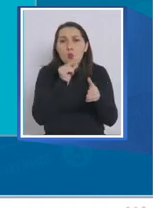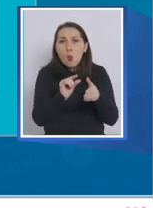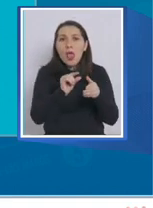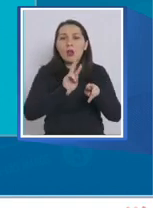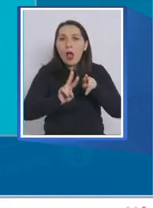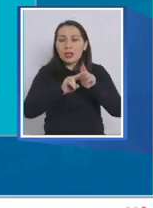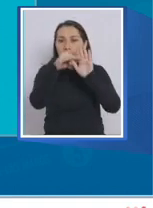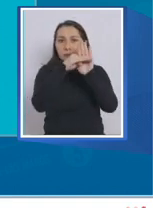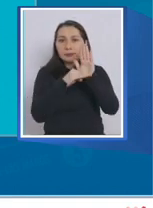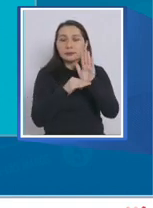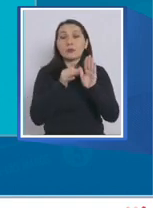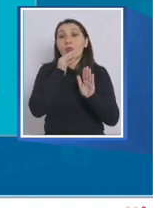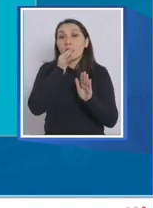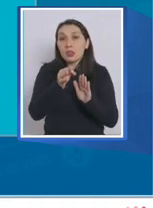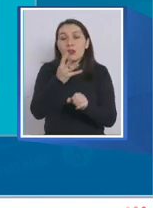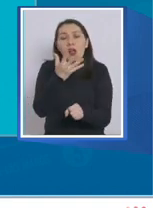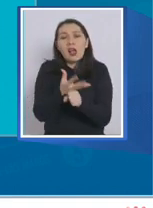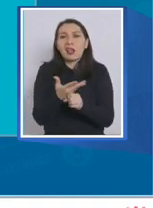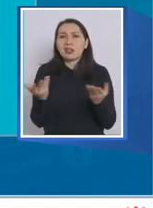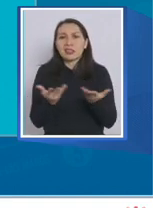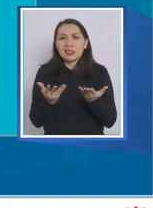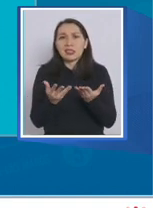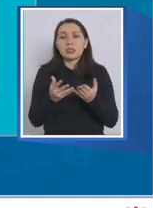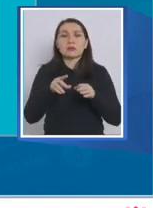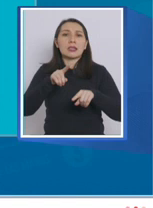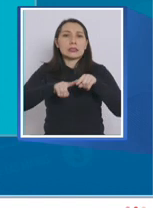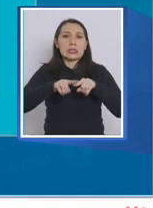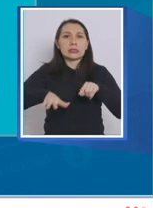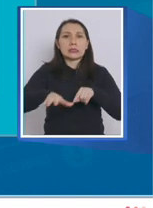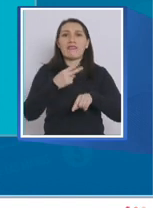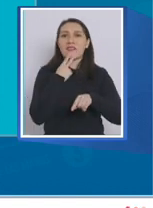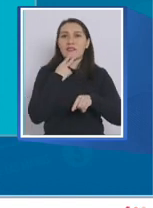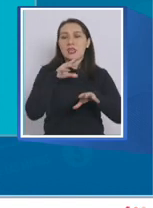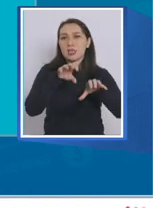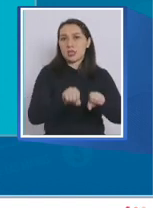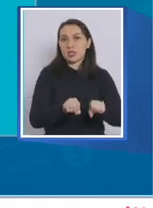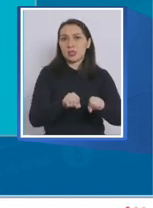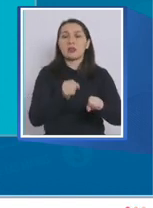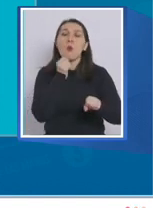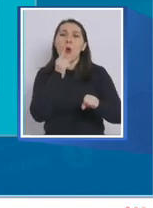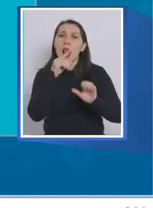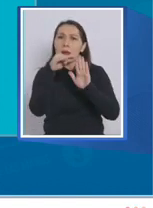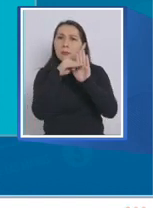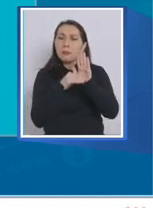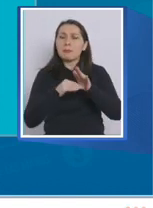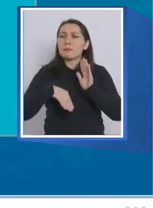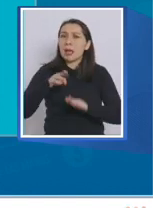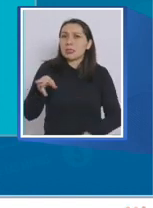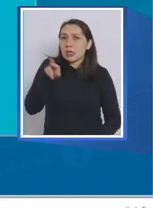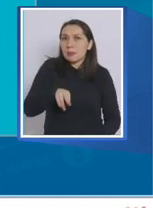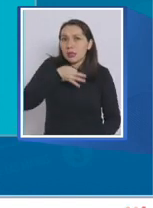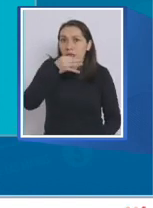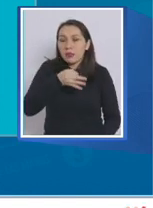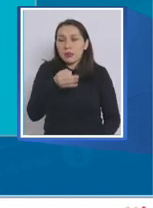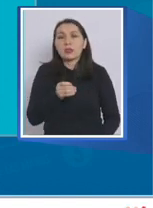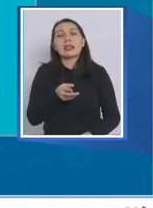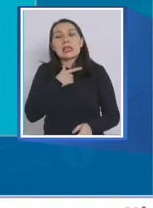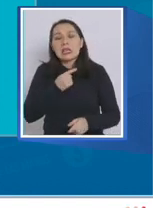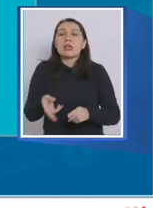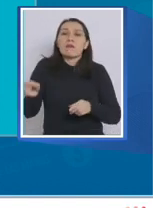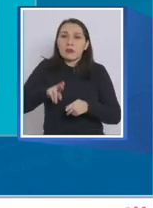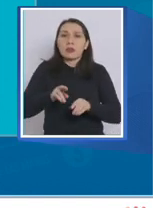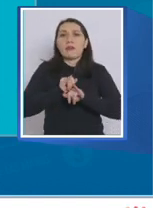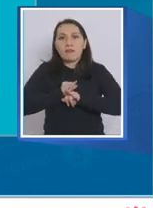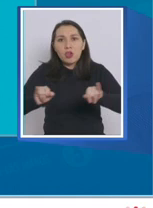plazo, en el cual se mencionó que tuvieron relación con la territorialidad. Entre las medidas más mencionadas estuvieron insistir en las